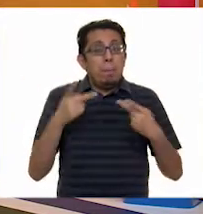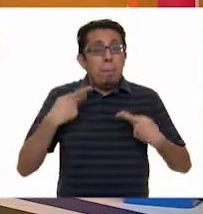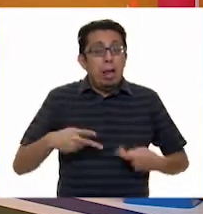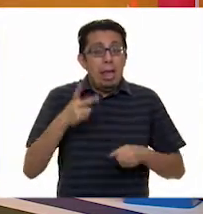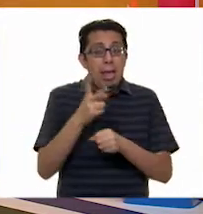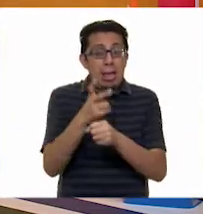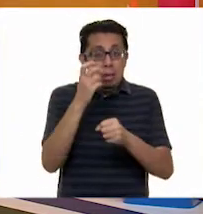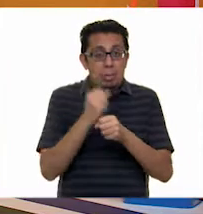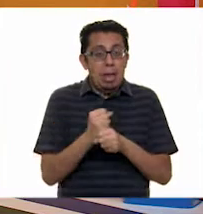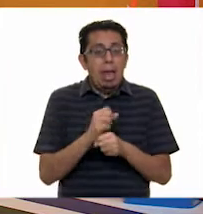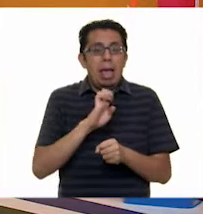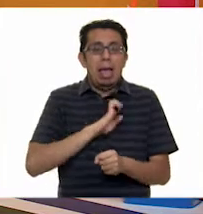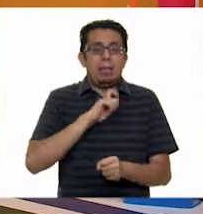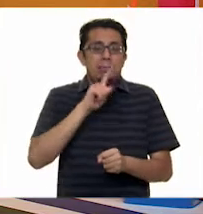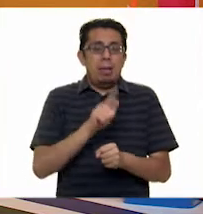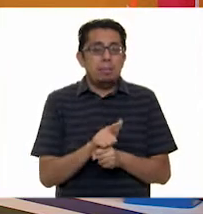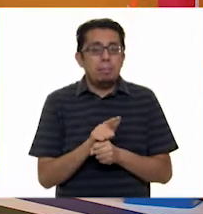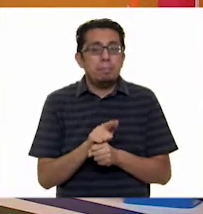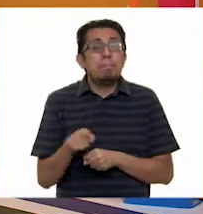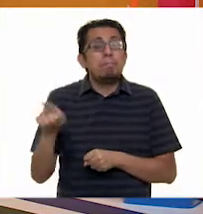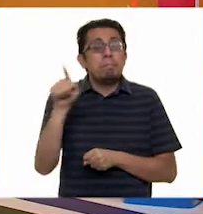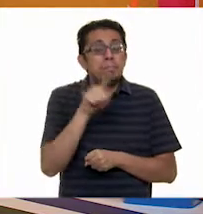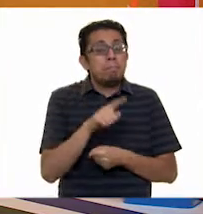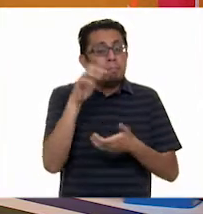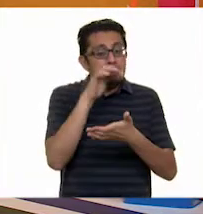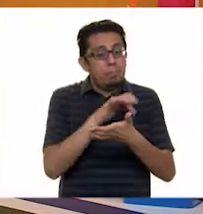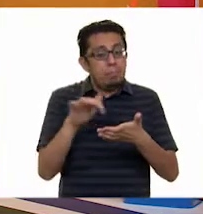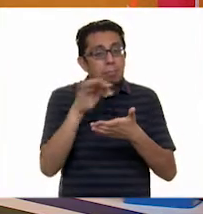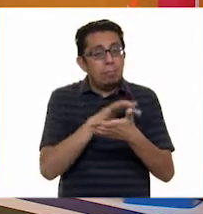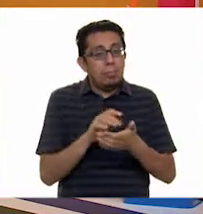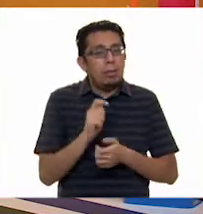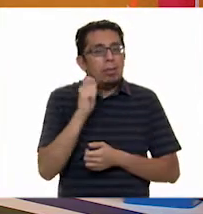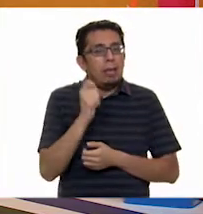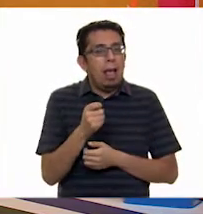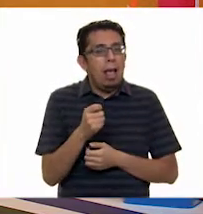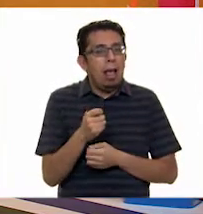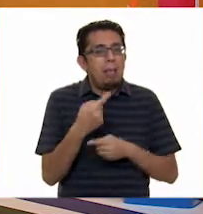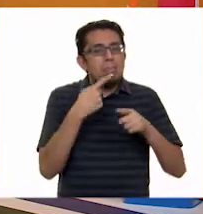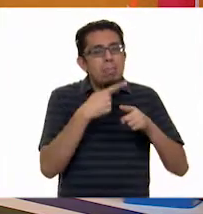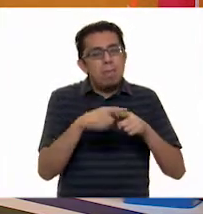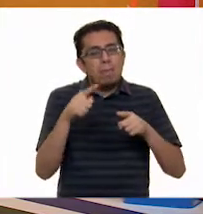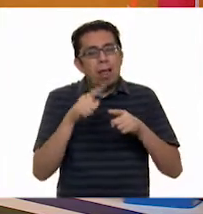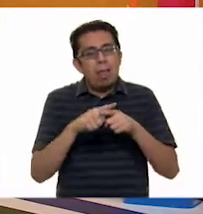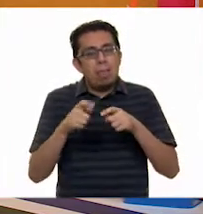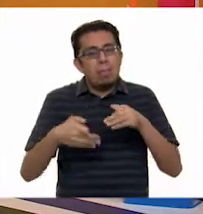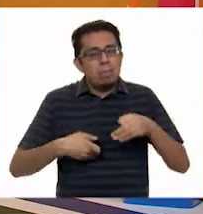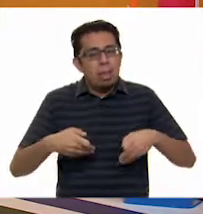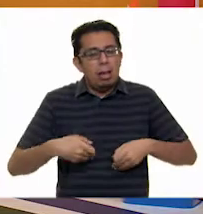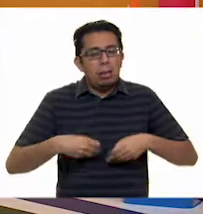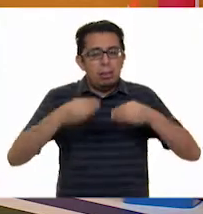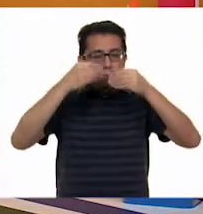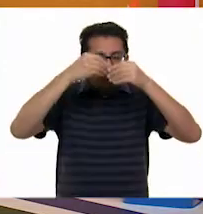especiales que nos van a leer unas escenas de una obra que se titula